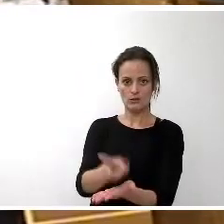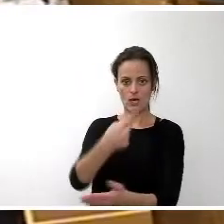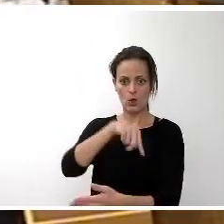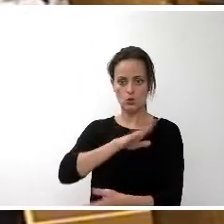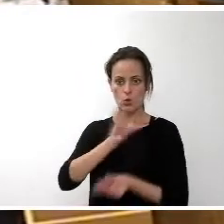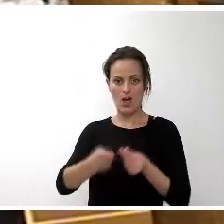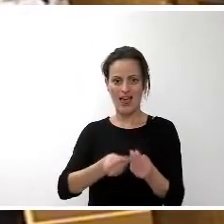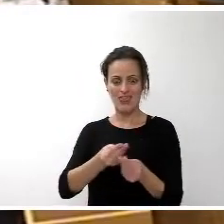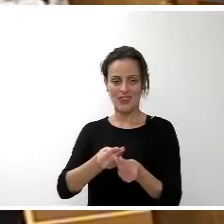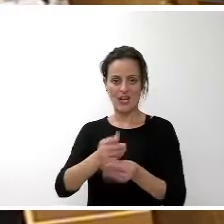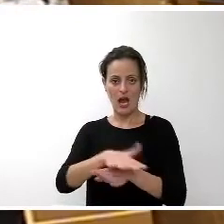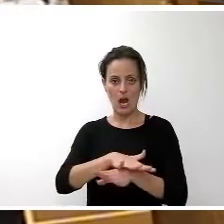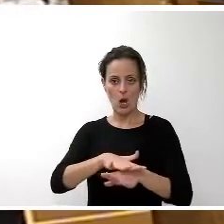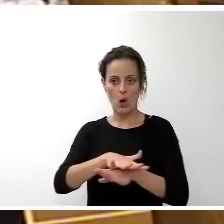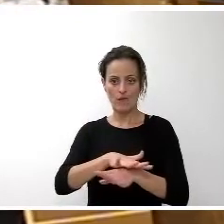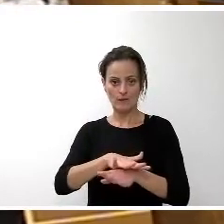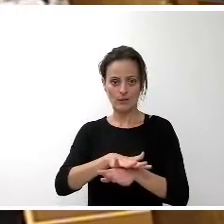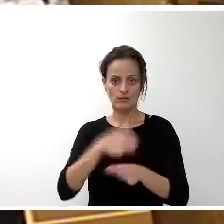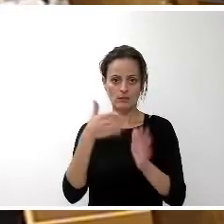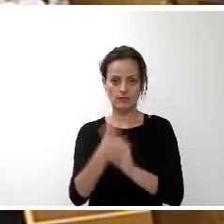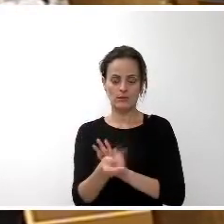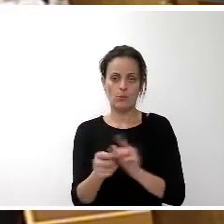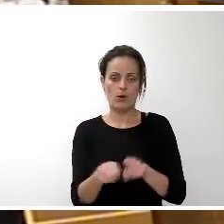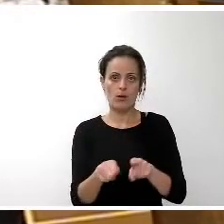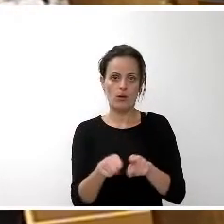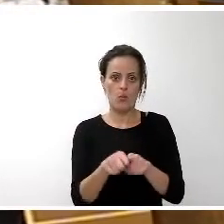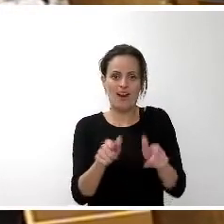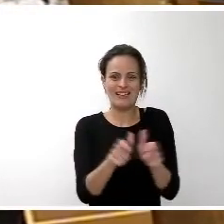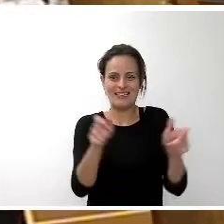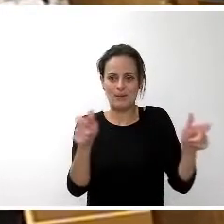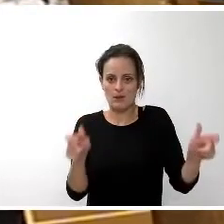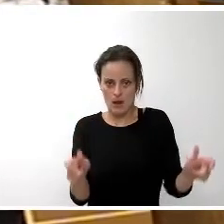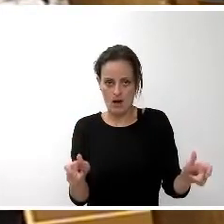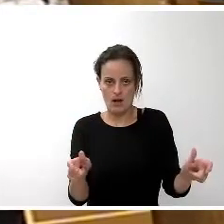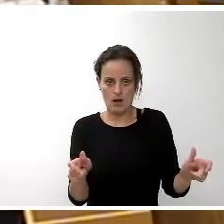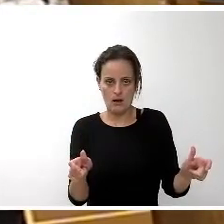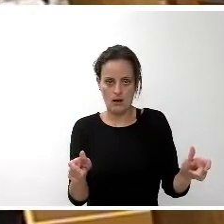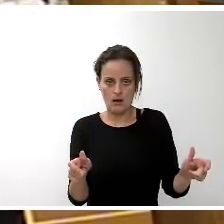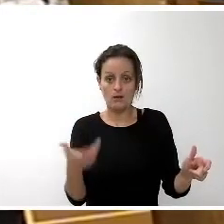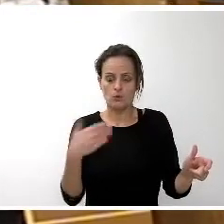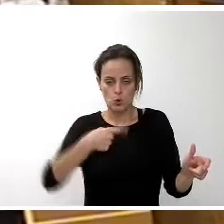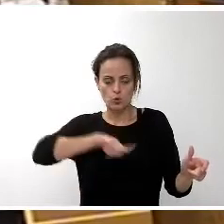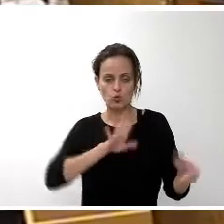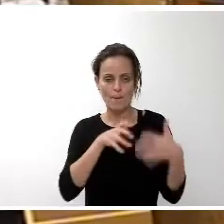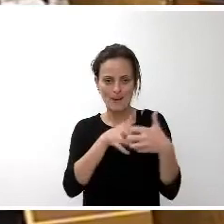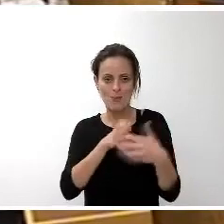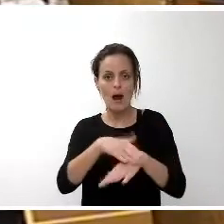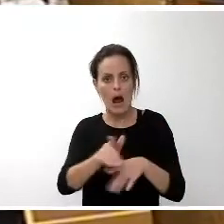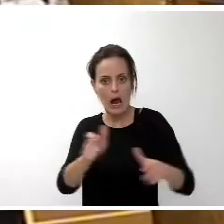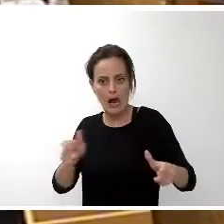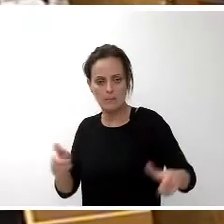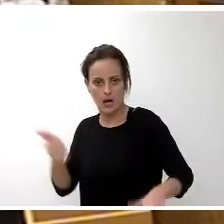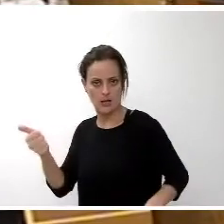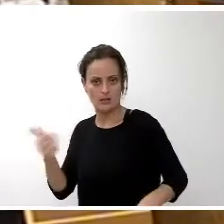al gobierno corresponde incrementar las partidas que abona y le aseguro que en esa pelea vamos a estar para que también crezcan y entonces ya no serán